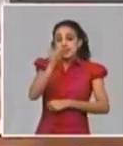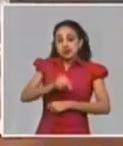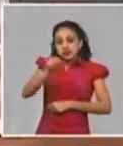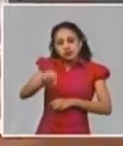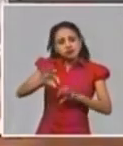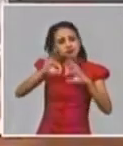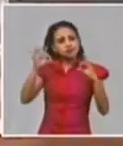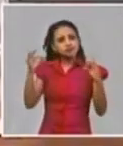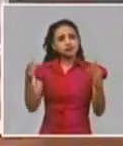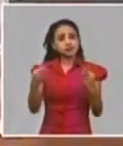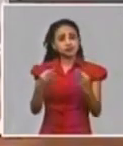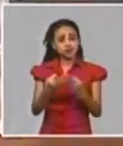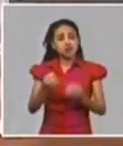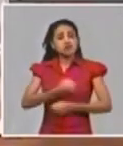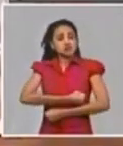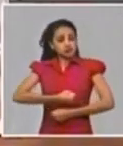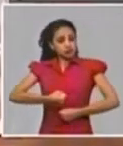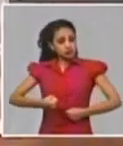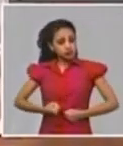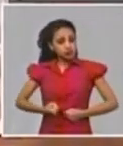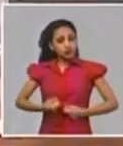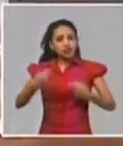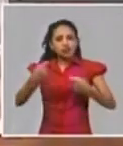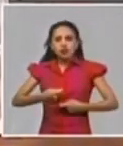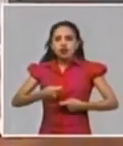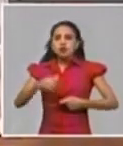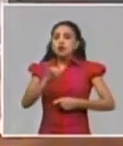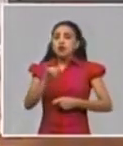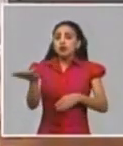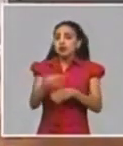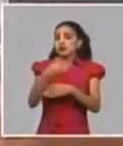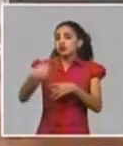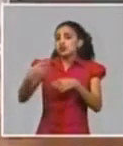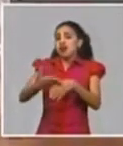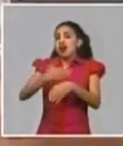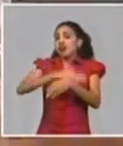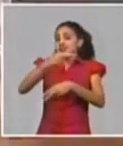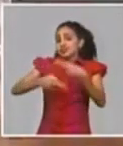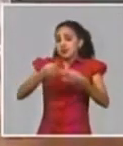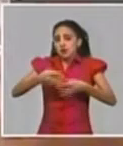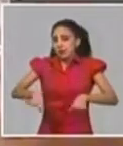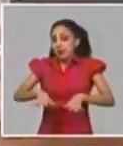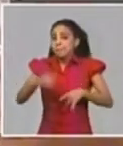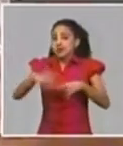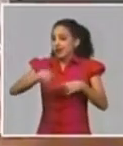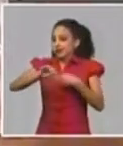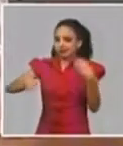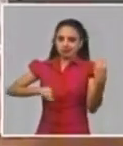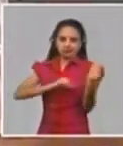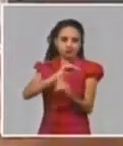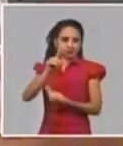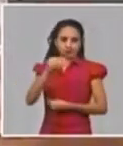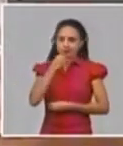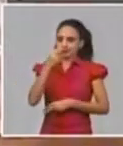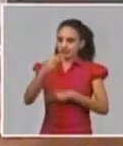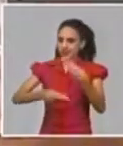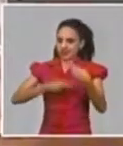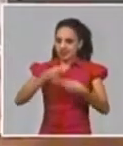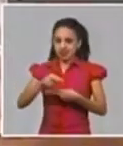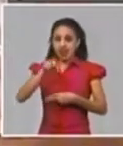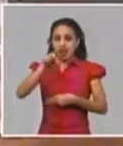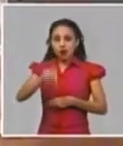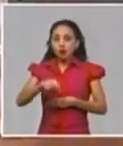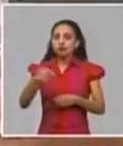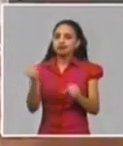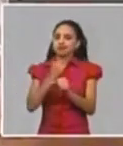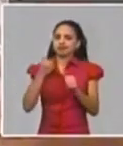familiar, que nos tenemos que autolimitar de un grupo de cosas que hacemos en condiciones normales. Hacerlo ahora bien es